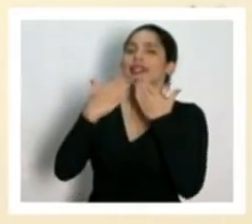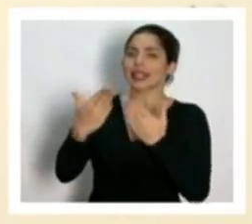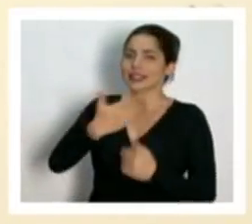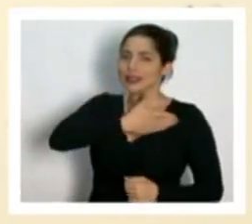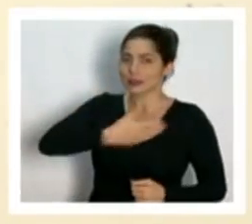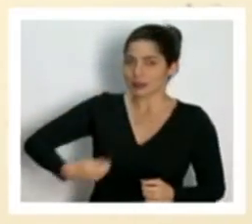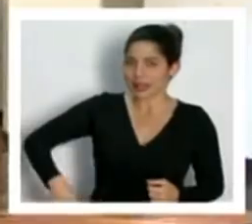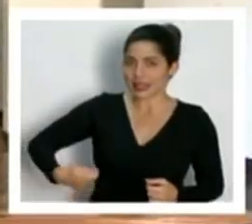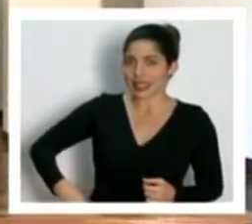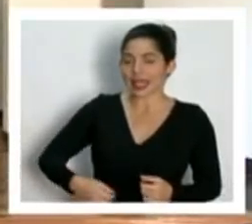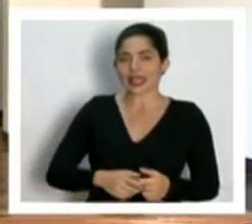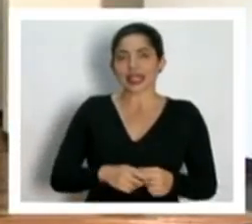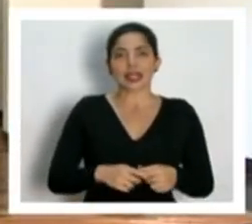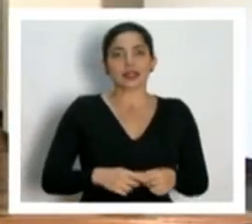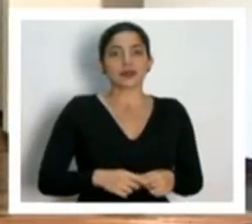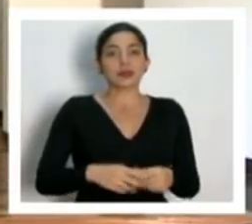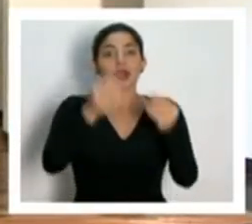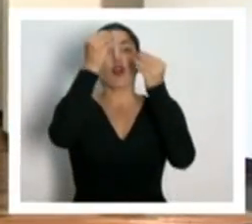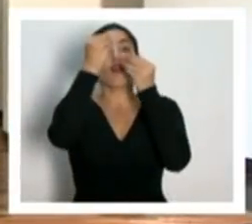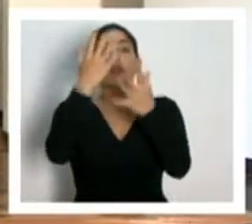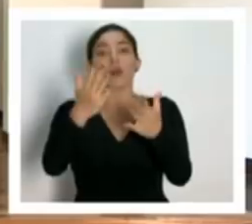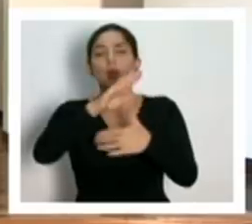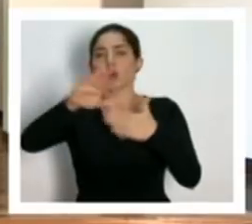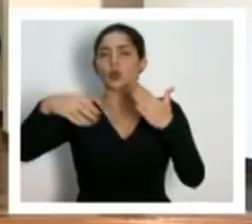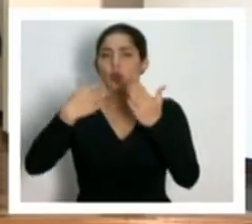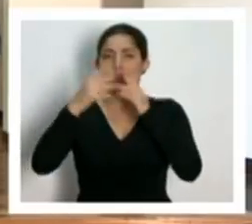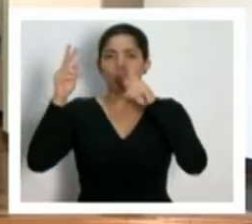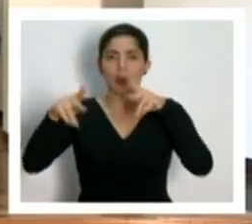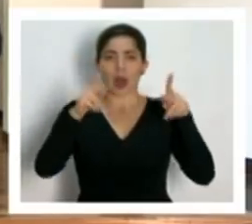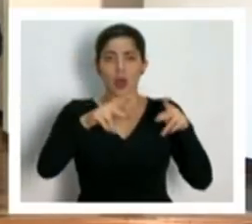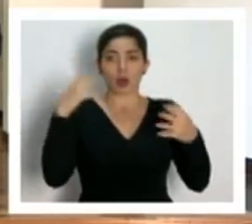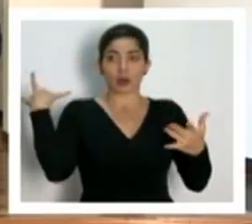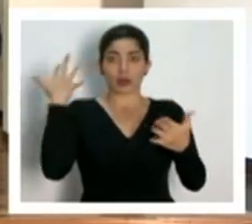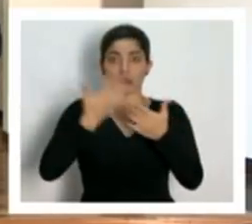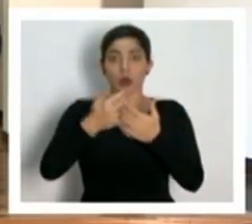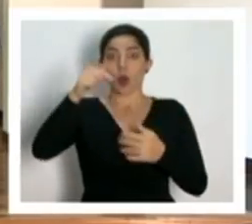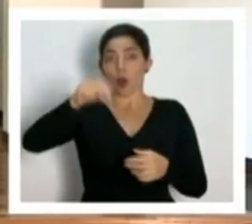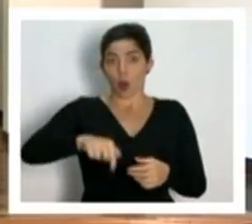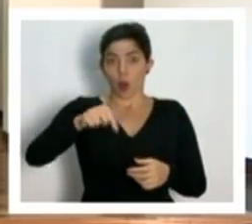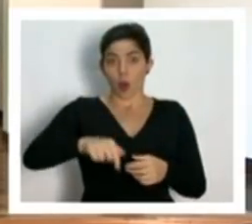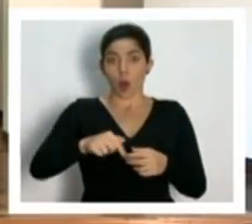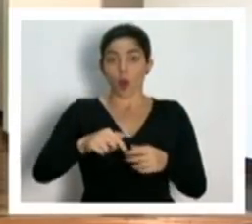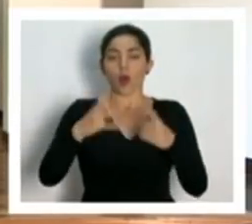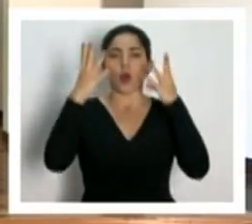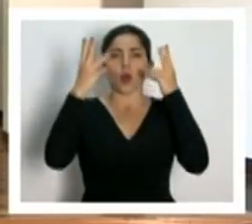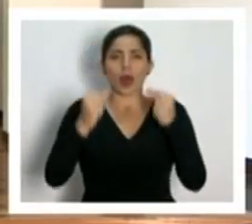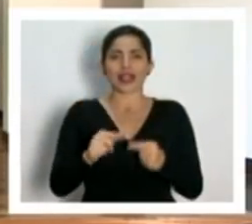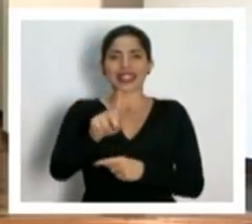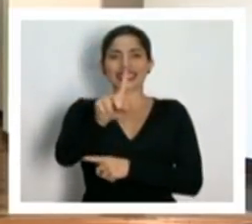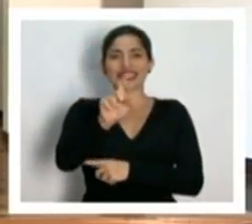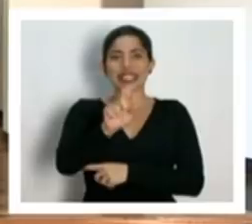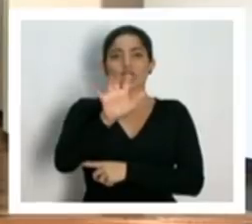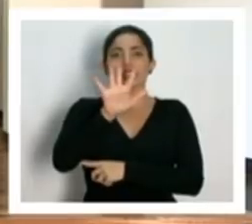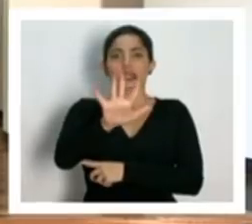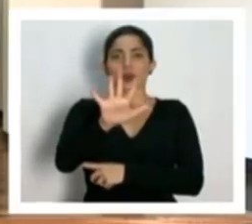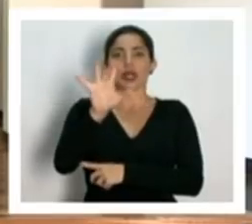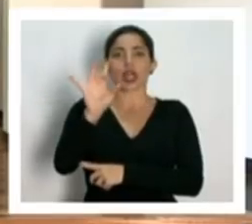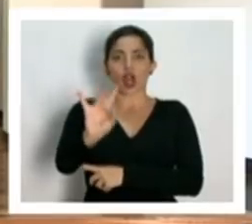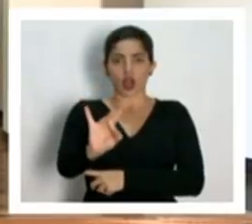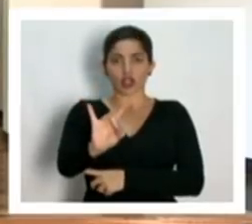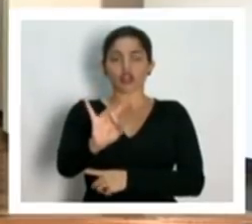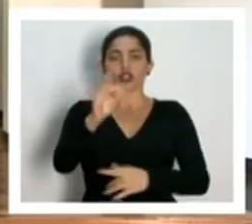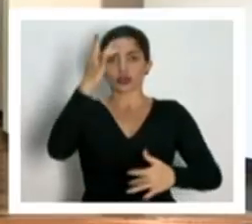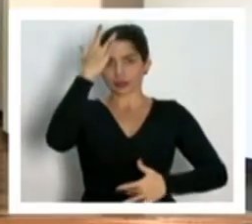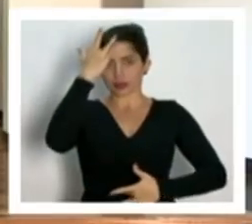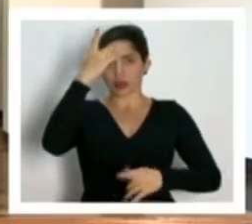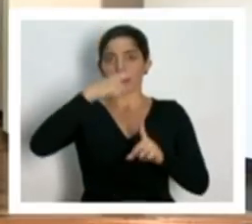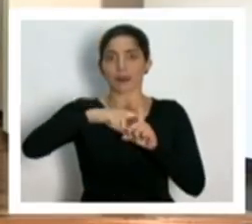señor presidente. Informamos a la población que al día de hoy se registran 158 casos